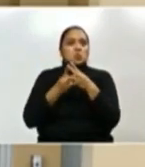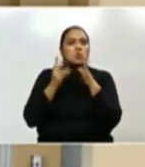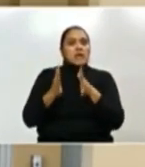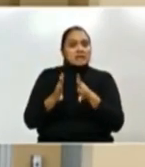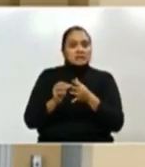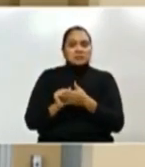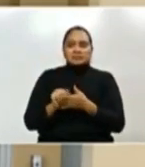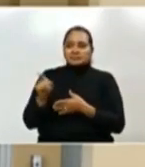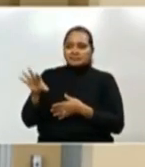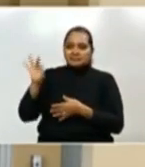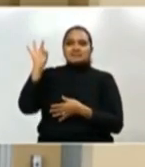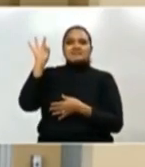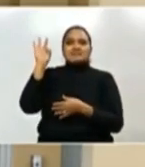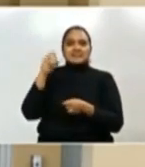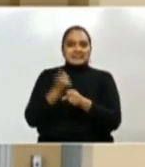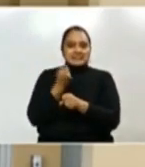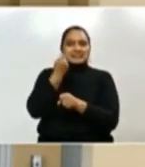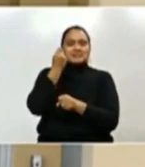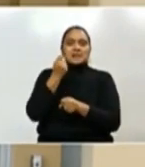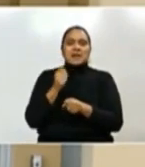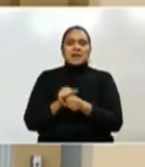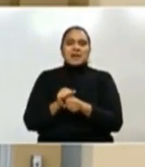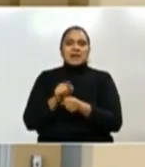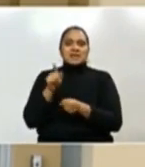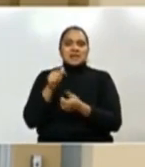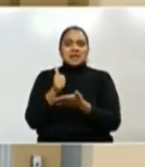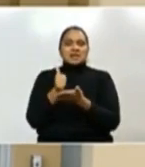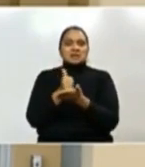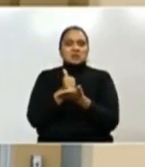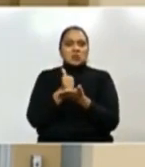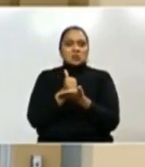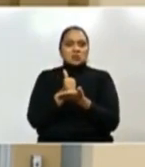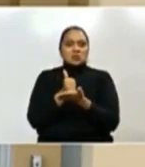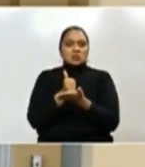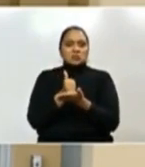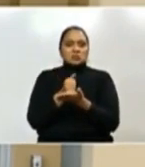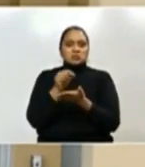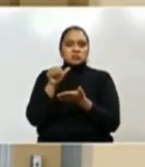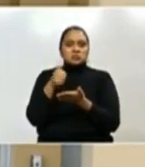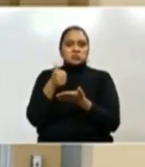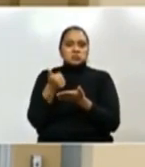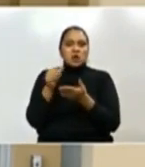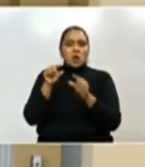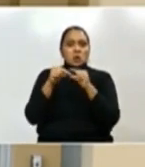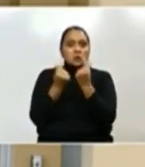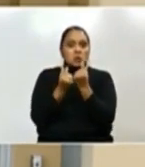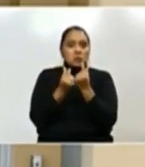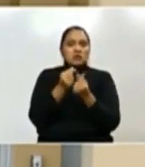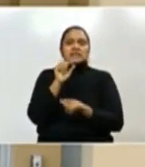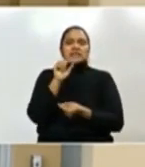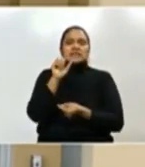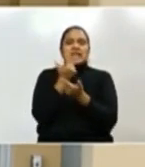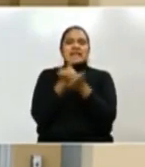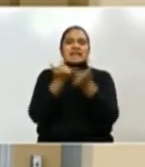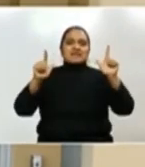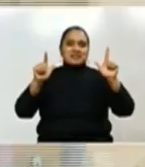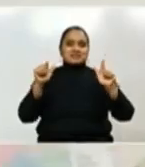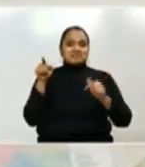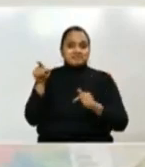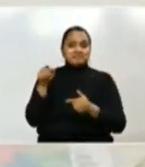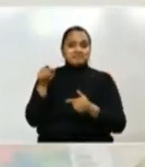ha salido electo con el apoyo del Partido Libre, con quien también hemos estado trabajando en esta operación. Bienvenido, Emerson.